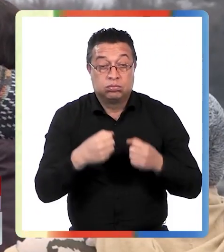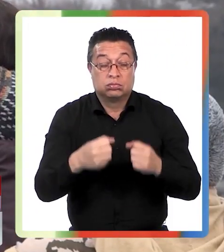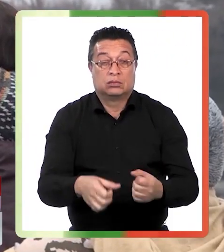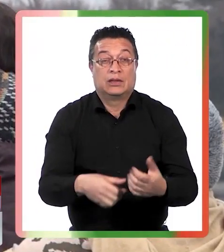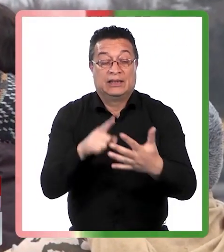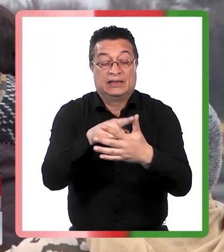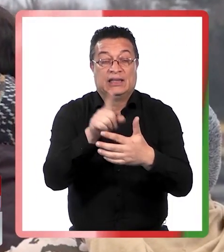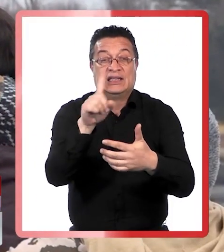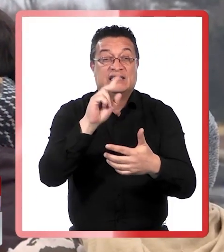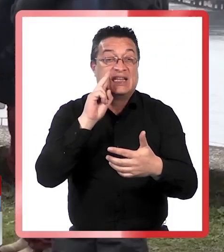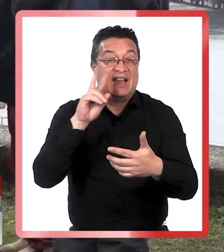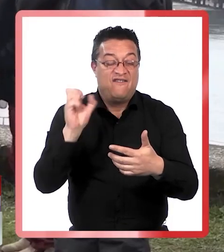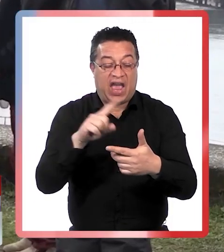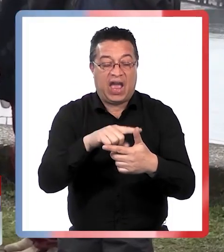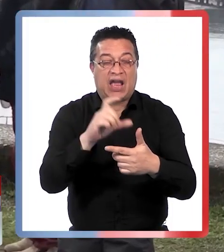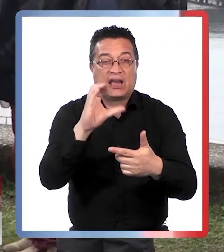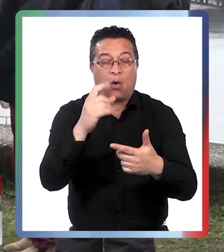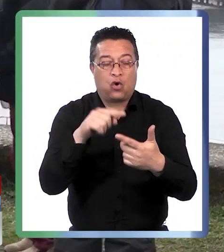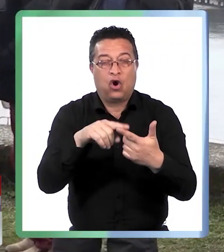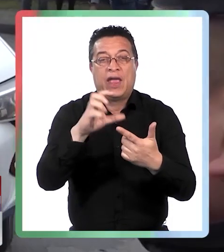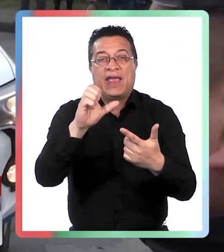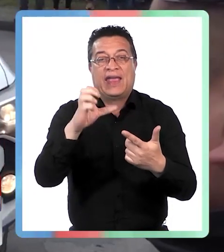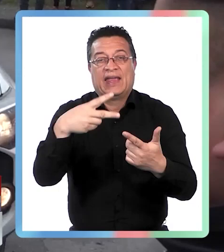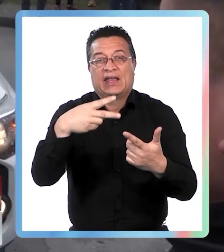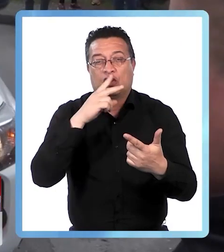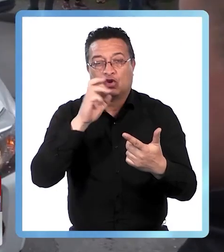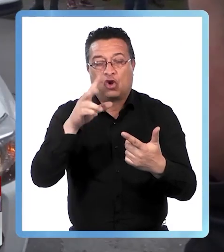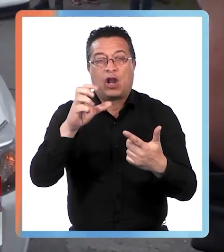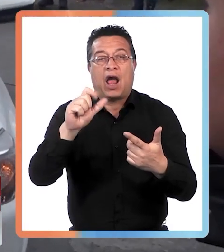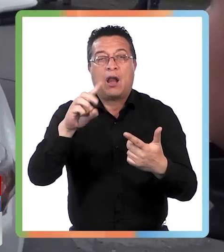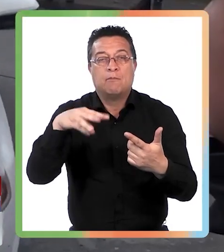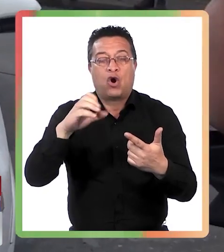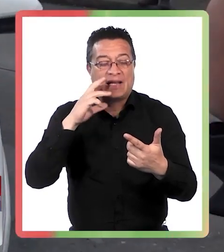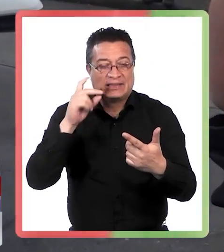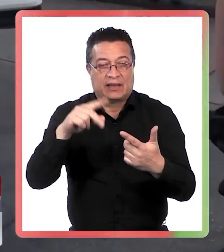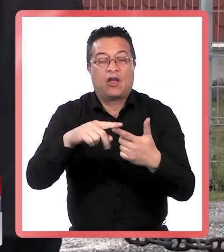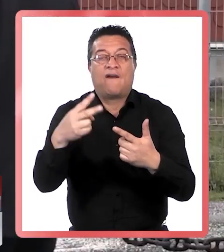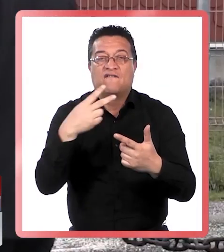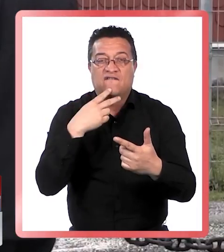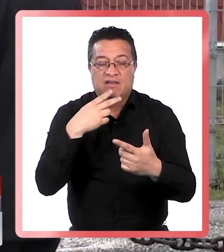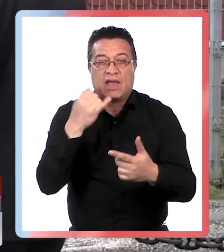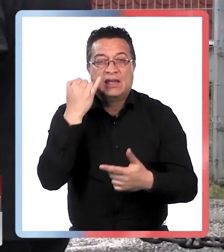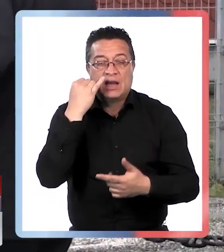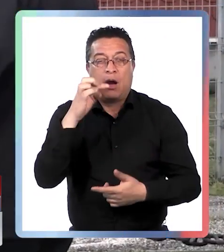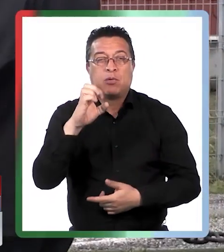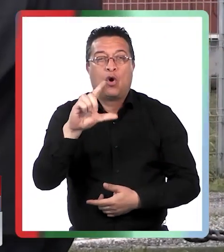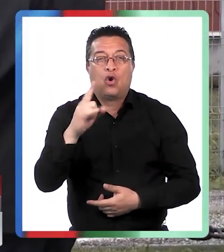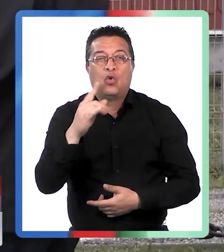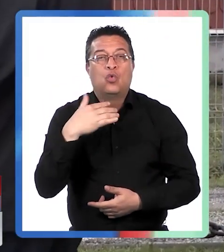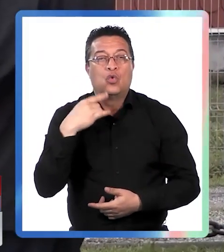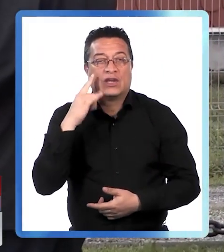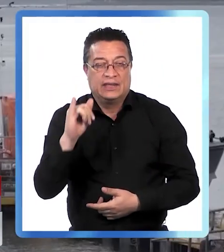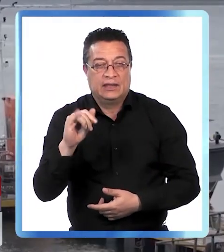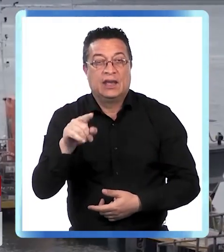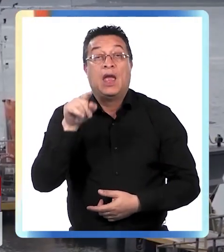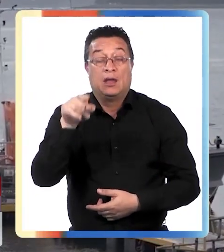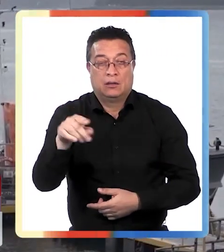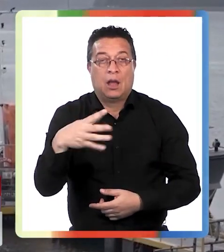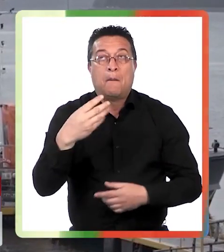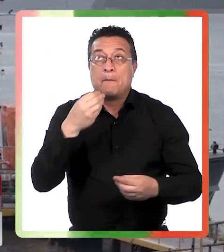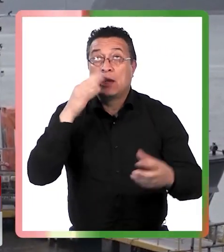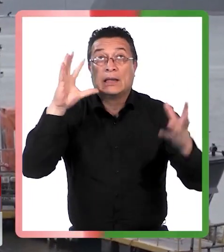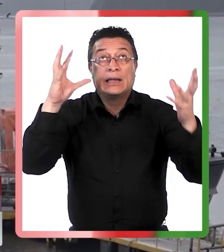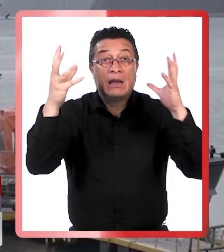corresponden a Silvia Caico y Héctor Almonacid, ambos con domicilio en la isla Puluki. Ya con mejores condiciones